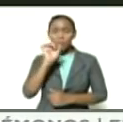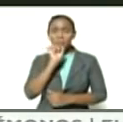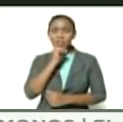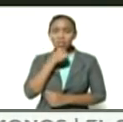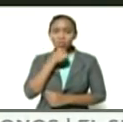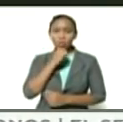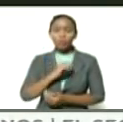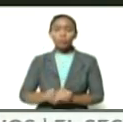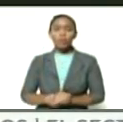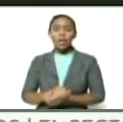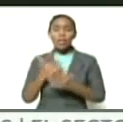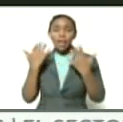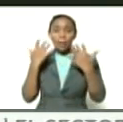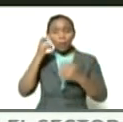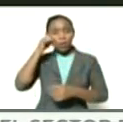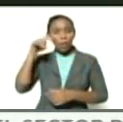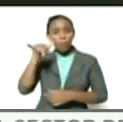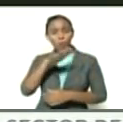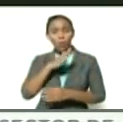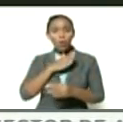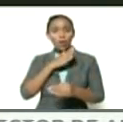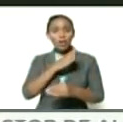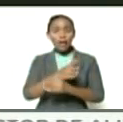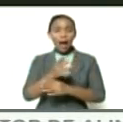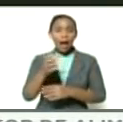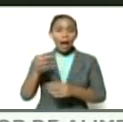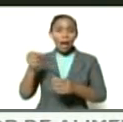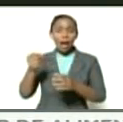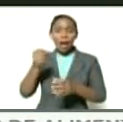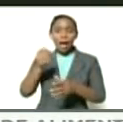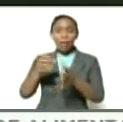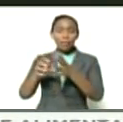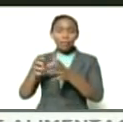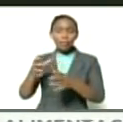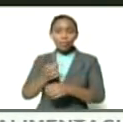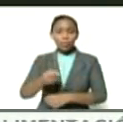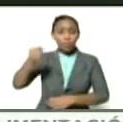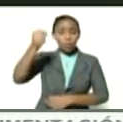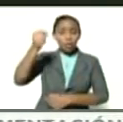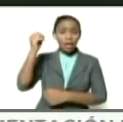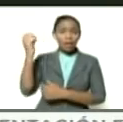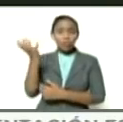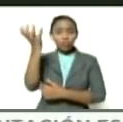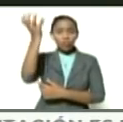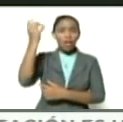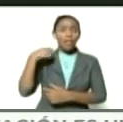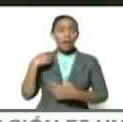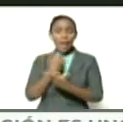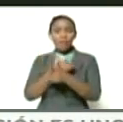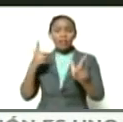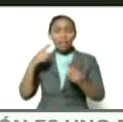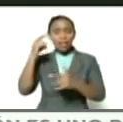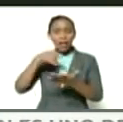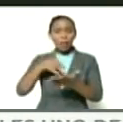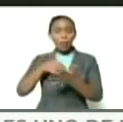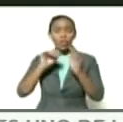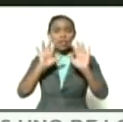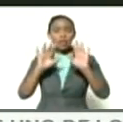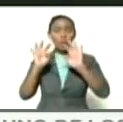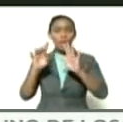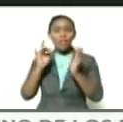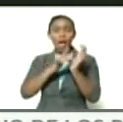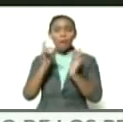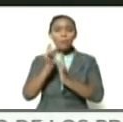de la mano del pueblo irá la antorcha de la libertad de Carabobo del 19 de abril recorrerá todo el